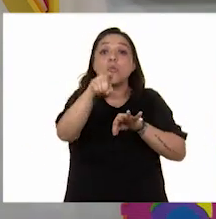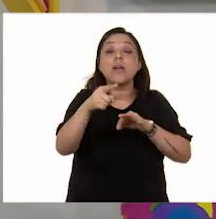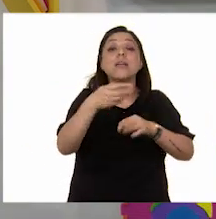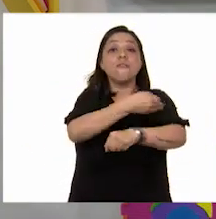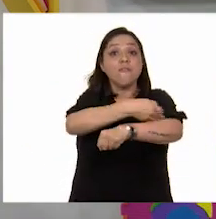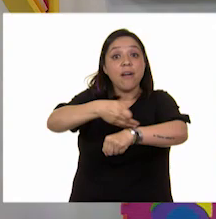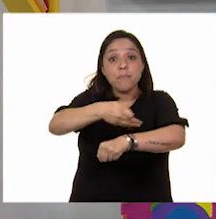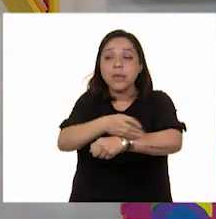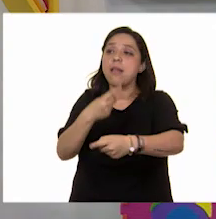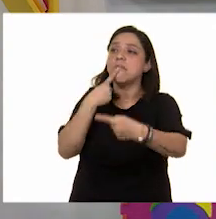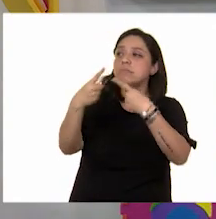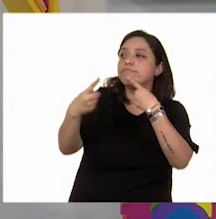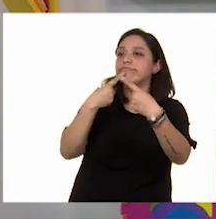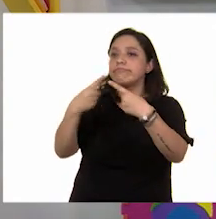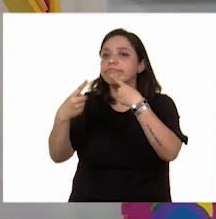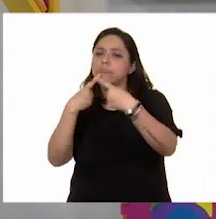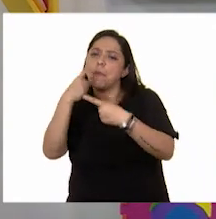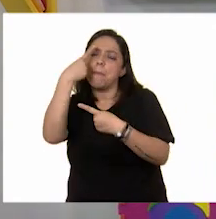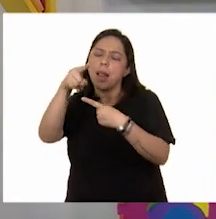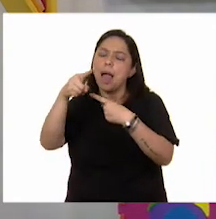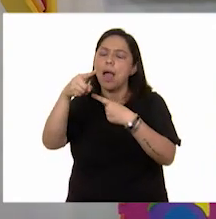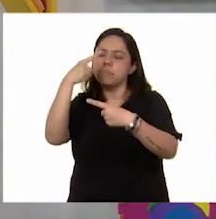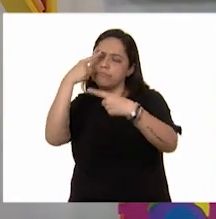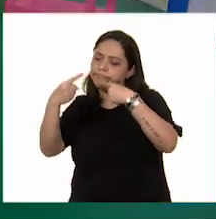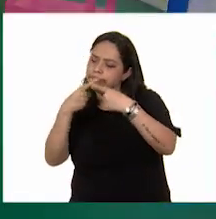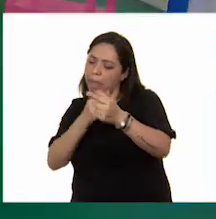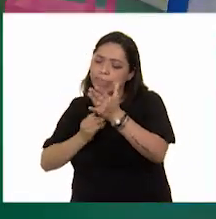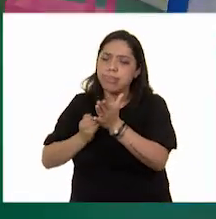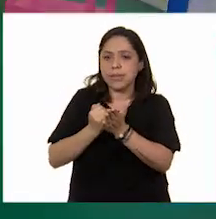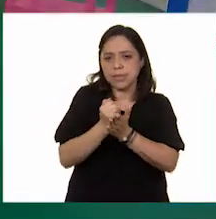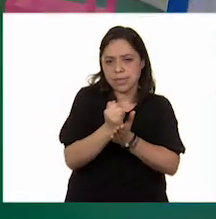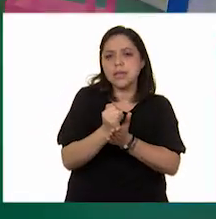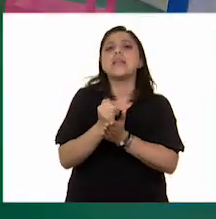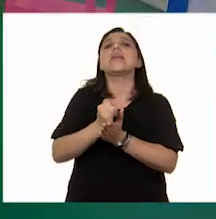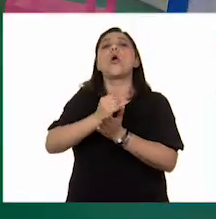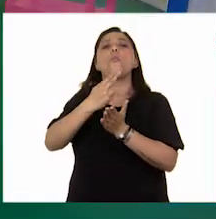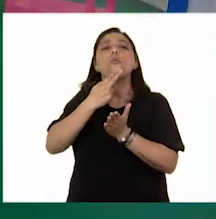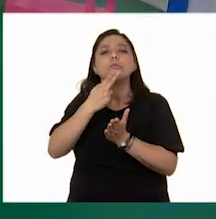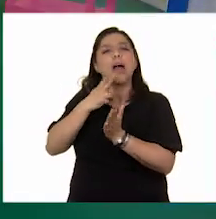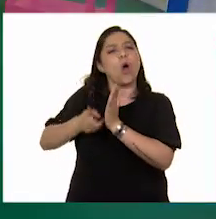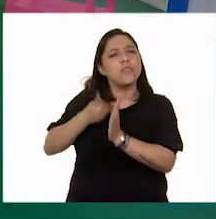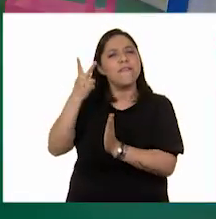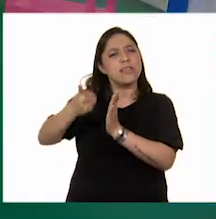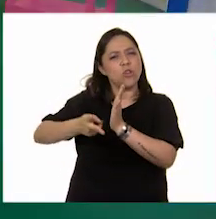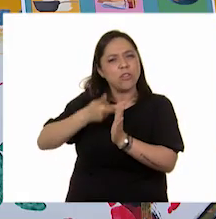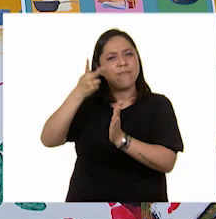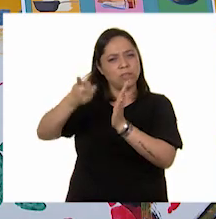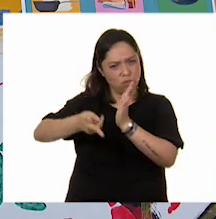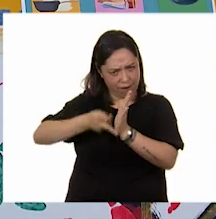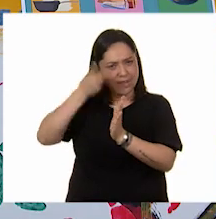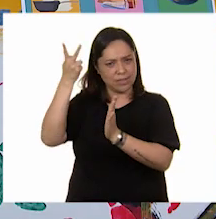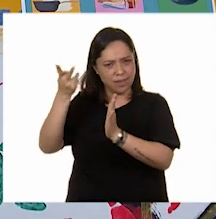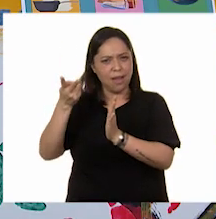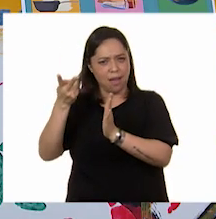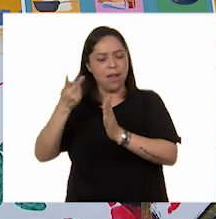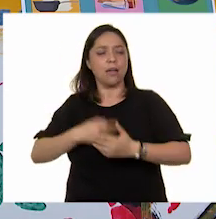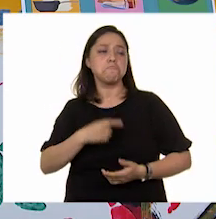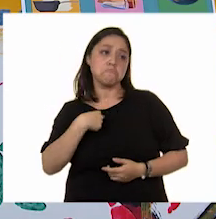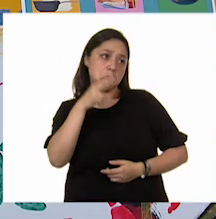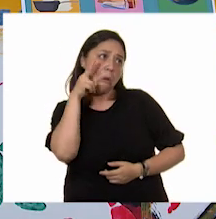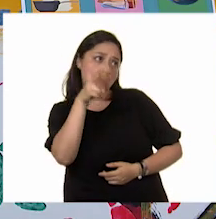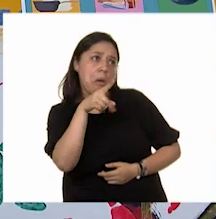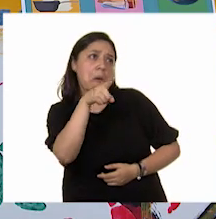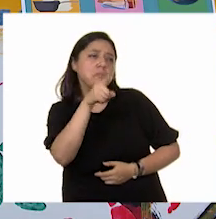tomar acciones y poder reciclar. Así es. ¡Sí! Yo veo que, pues, hacen acciones que